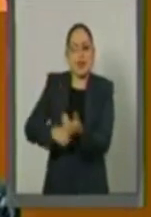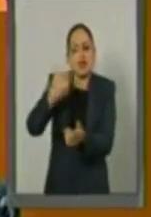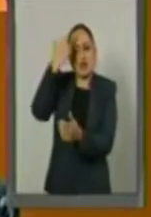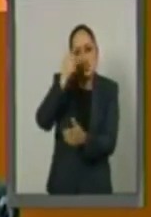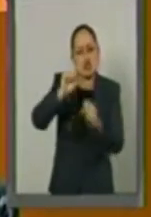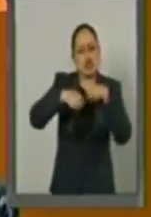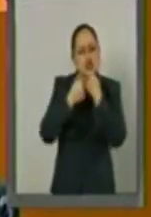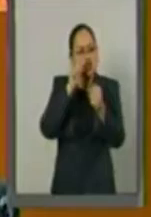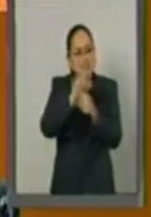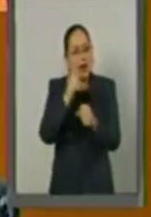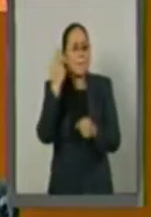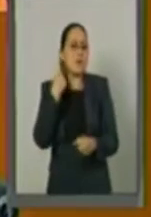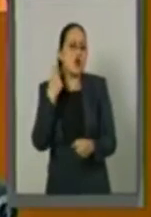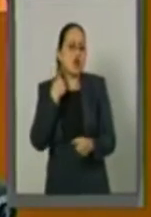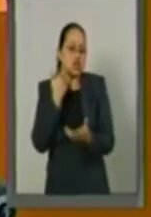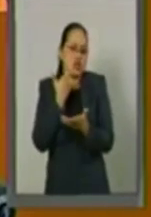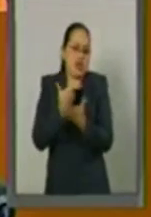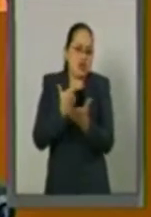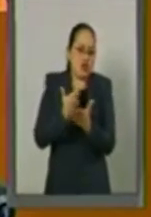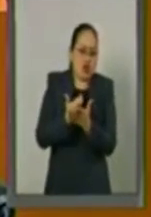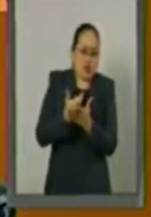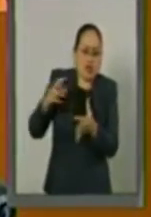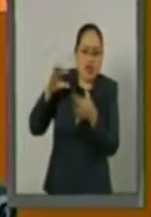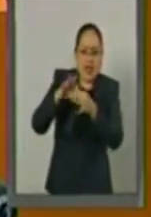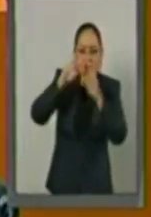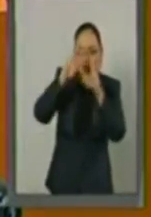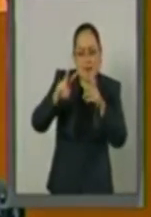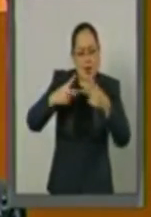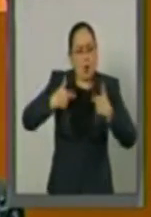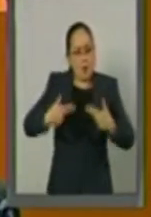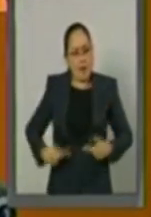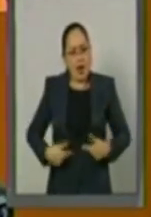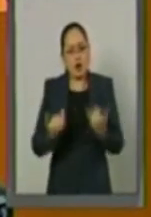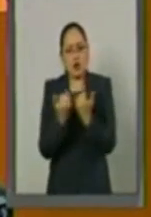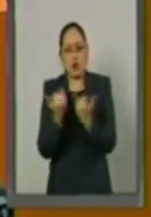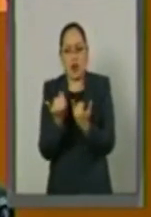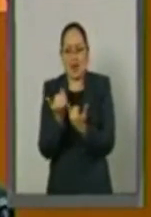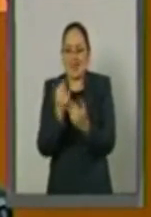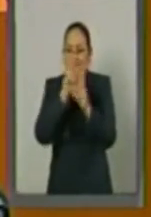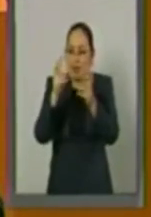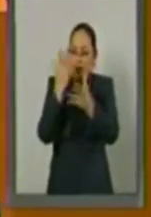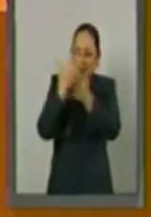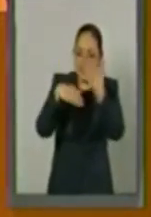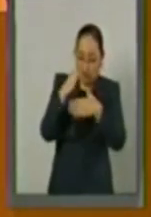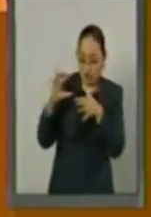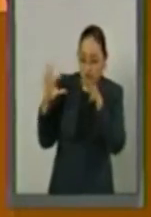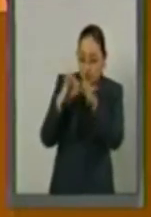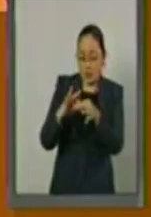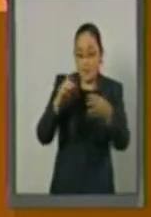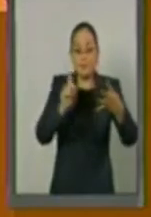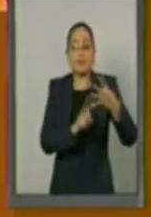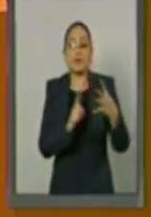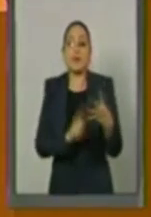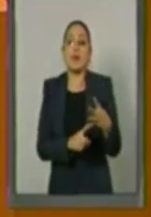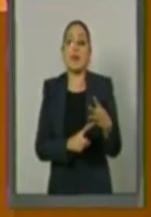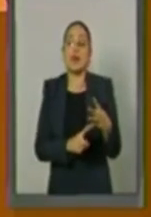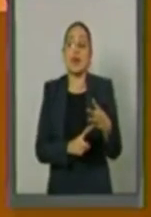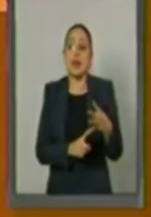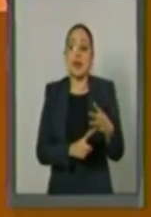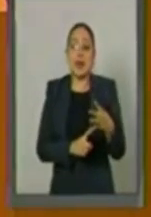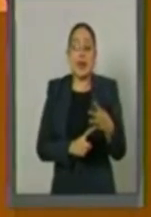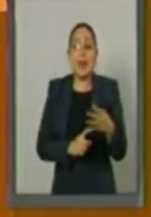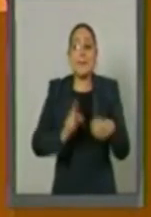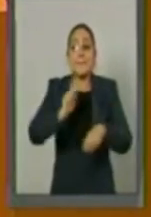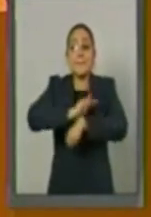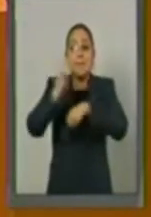políticos, económicos, humanitarias y de desarrollo. Y cuatro, compromete a los